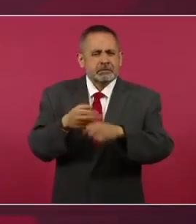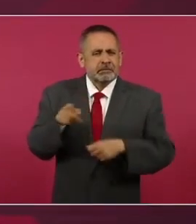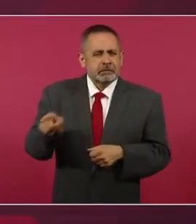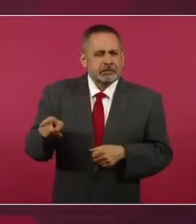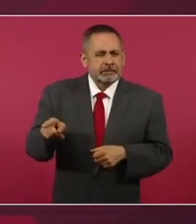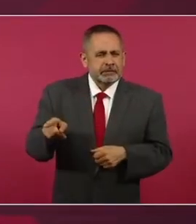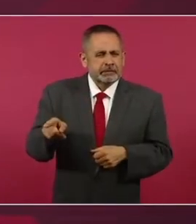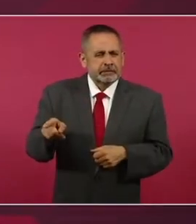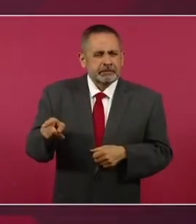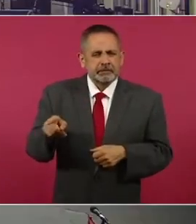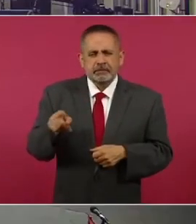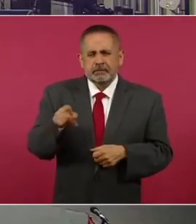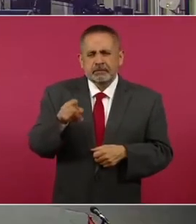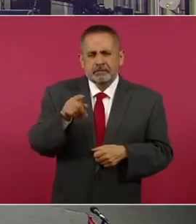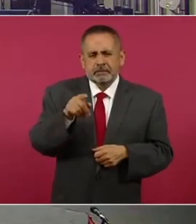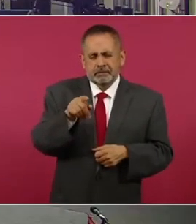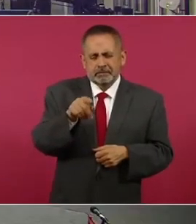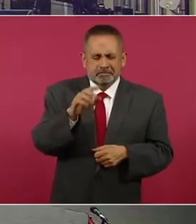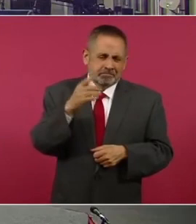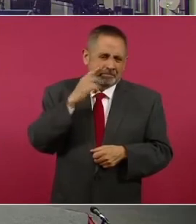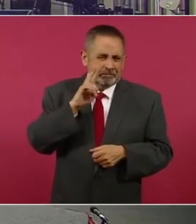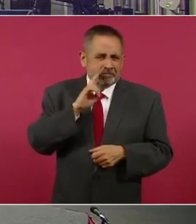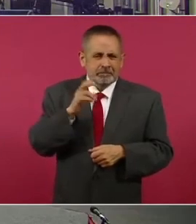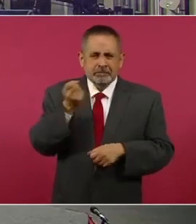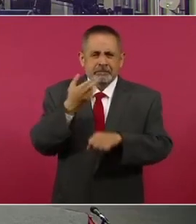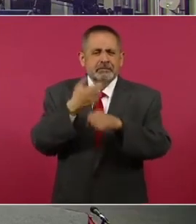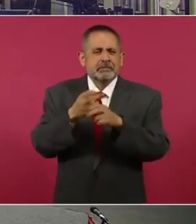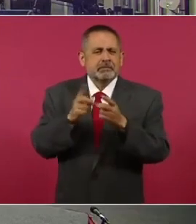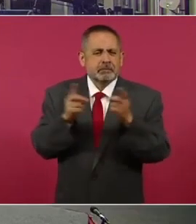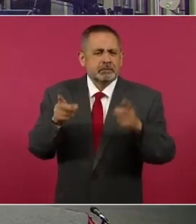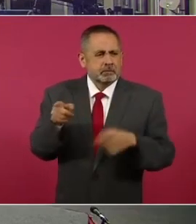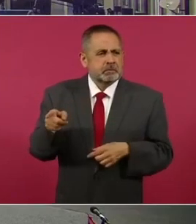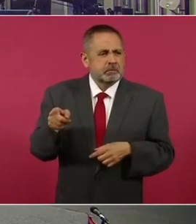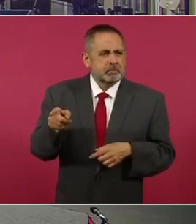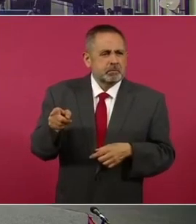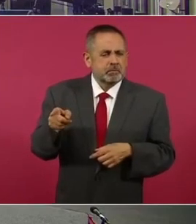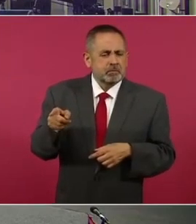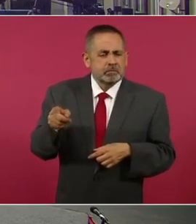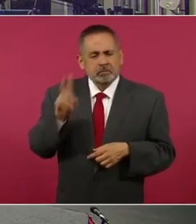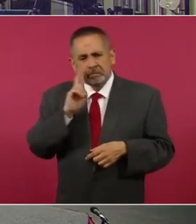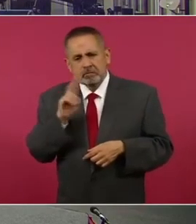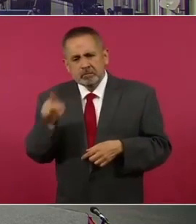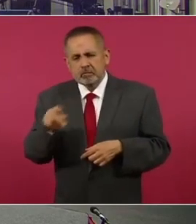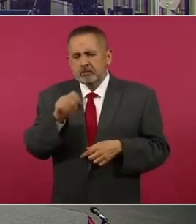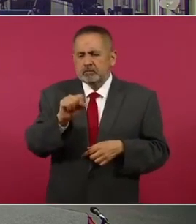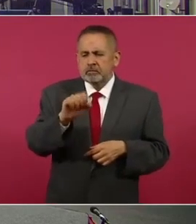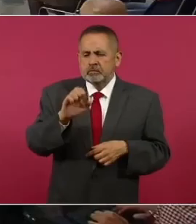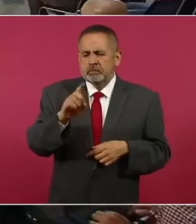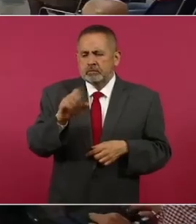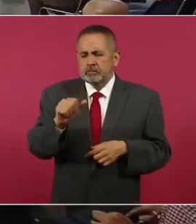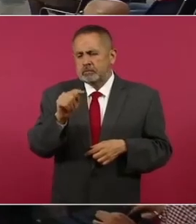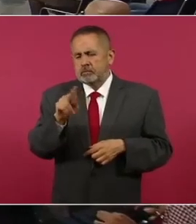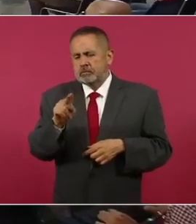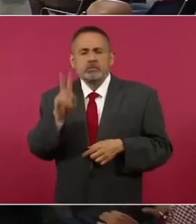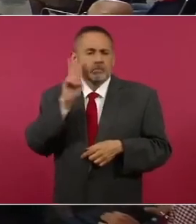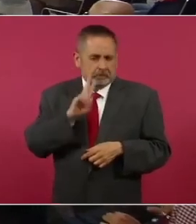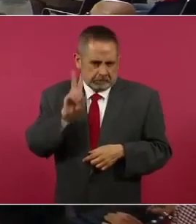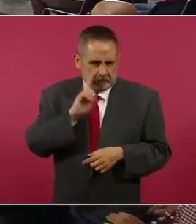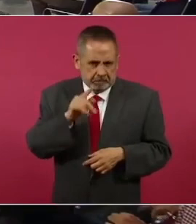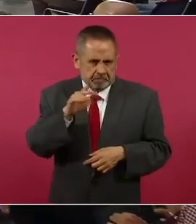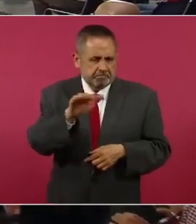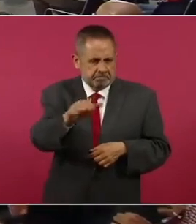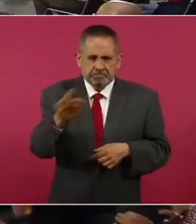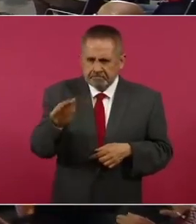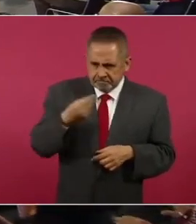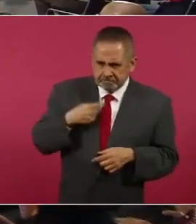Urbano de Sedato, lo vamos a ver,